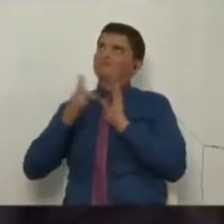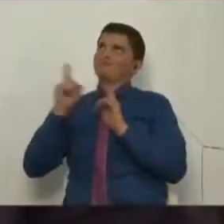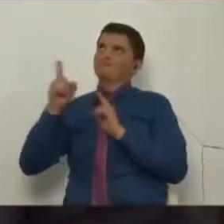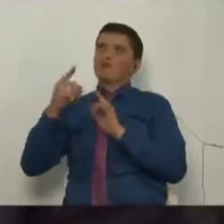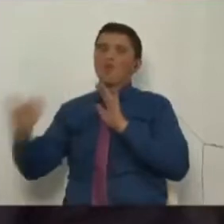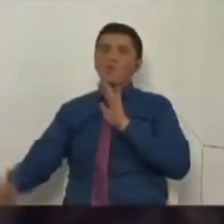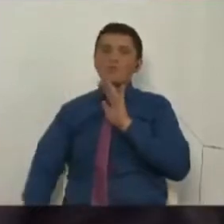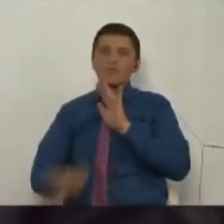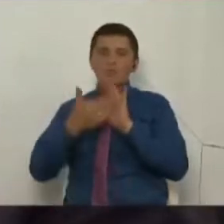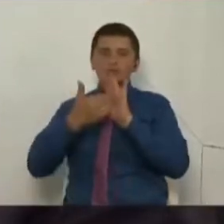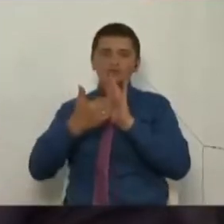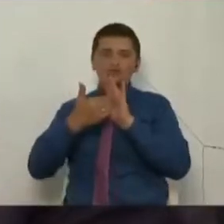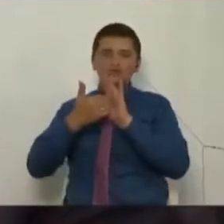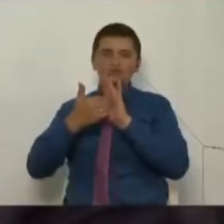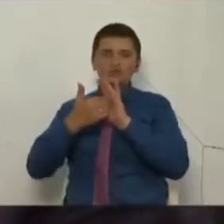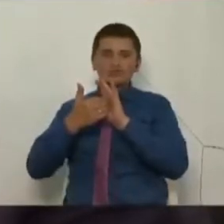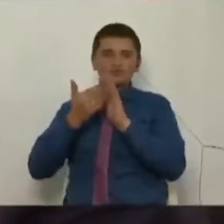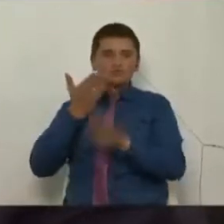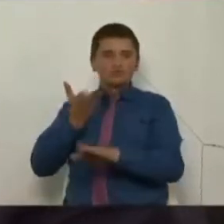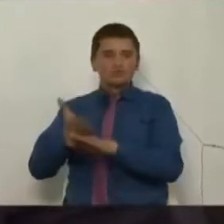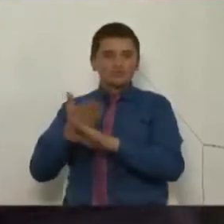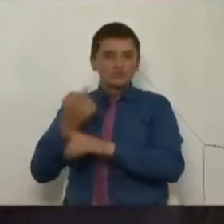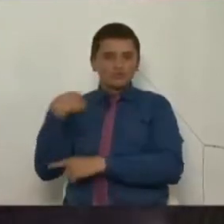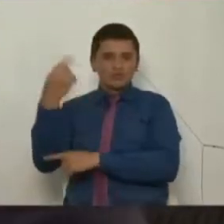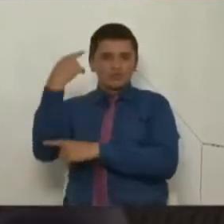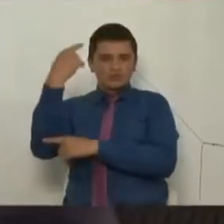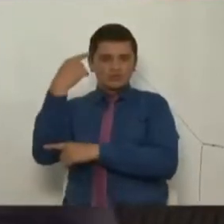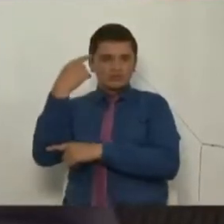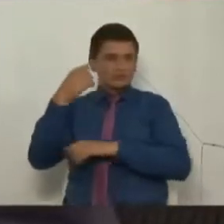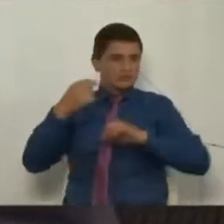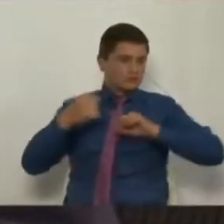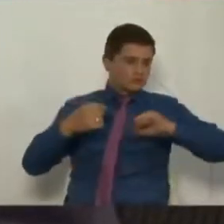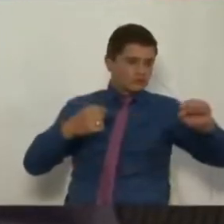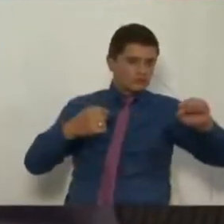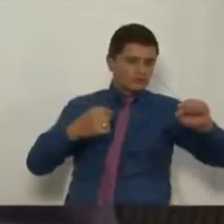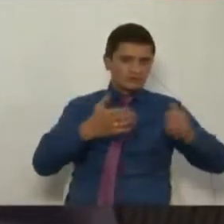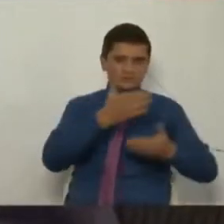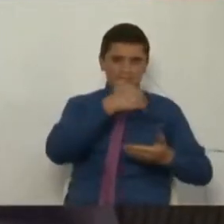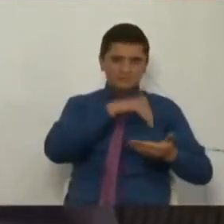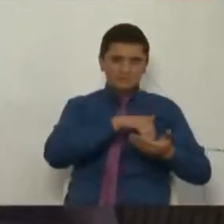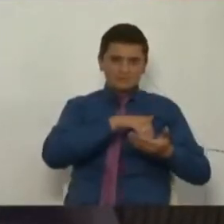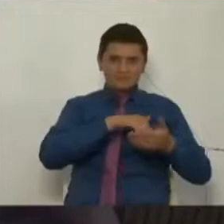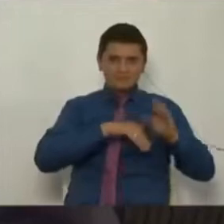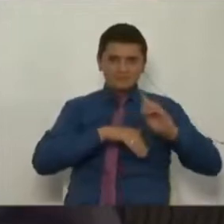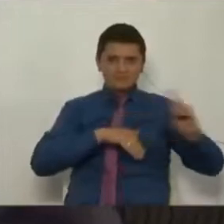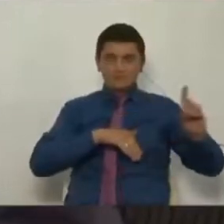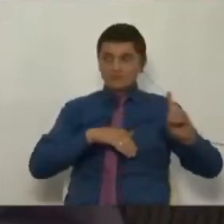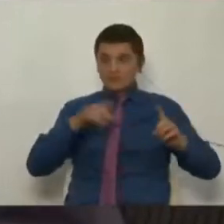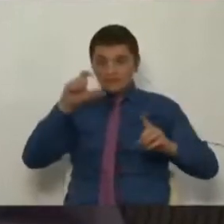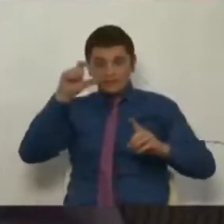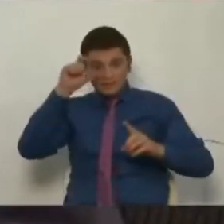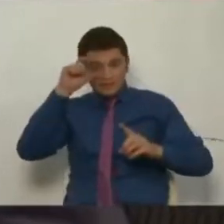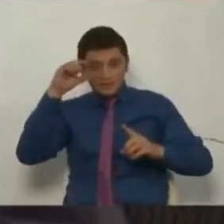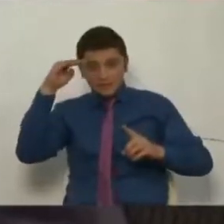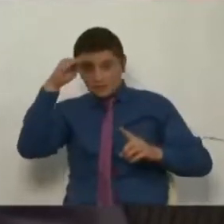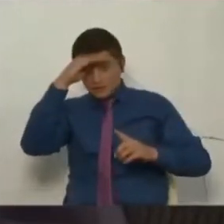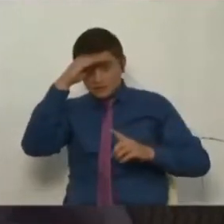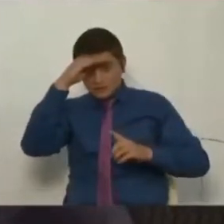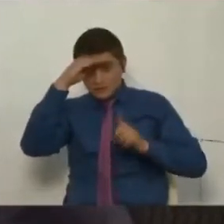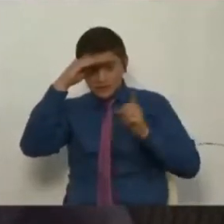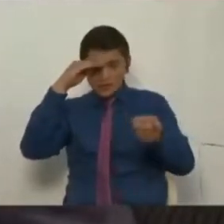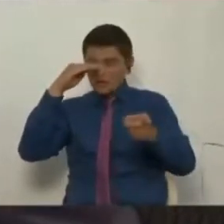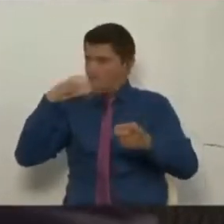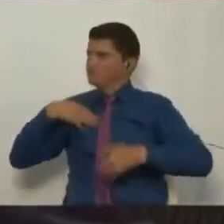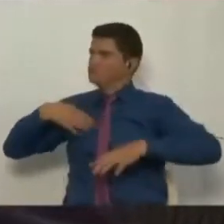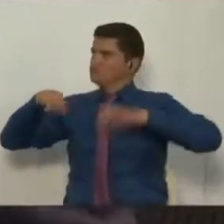oposición a la propuesta política de centro y centro derecha, que se llama Gustavo Petro, terminó avalando